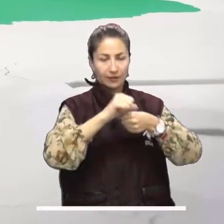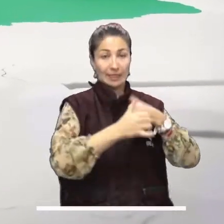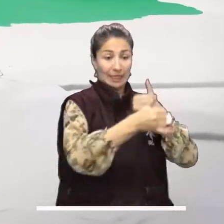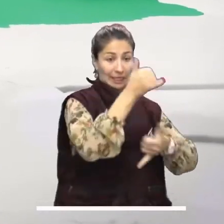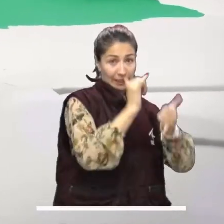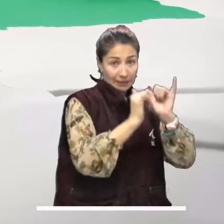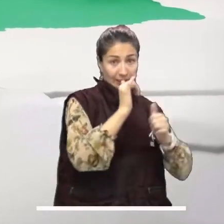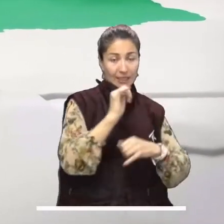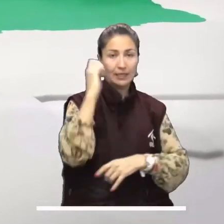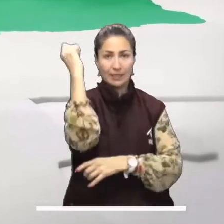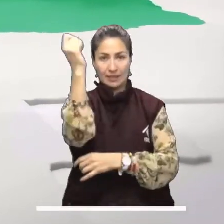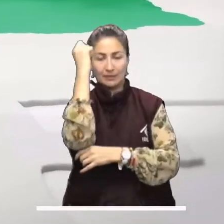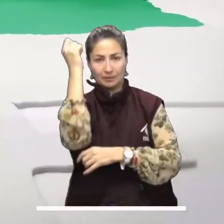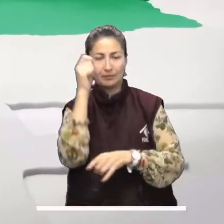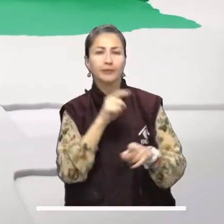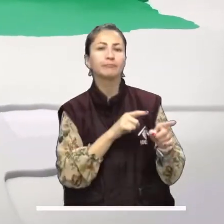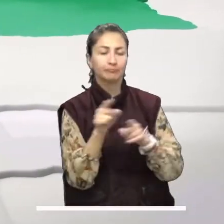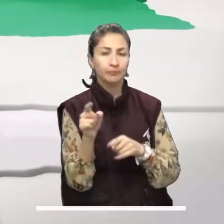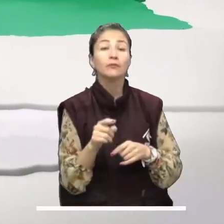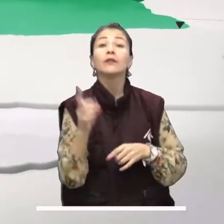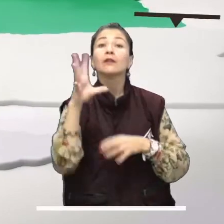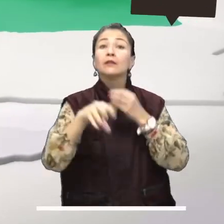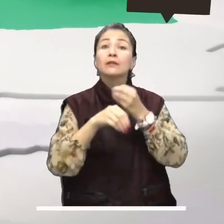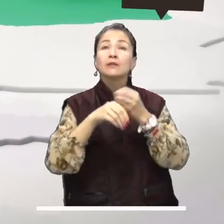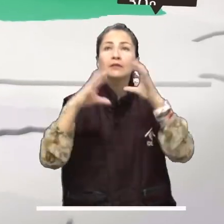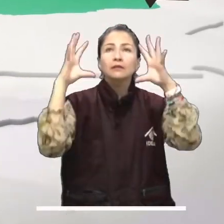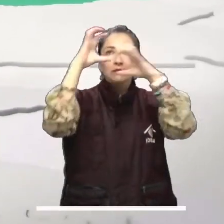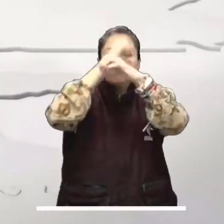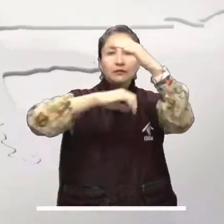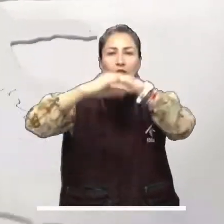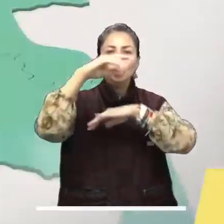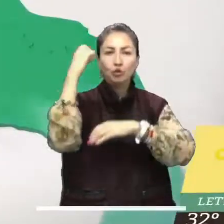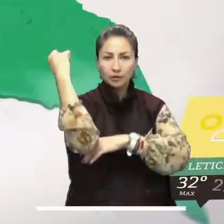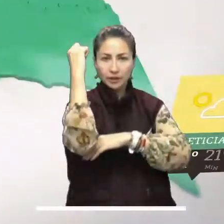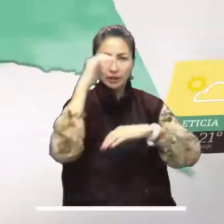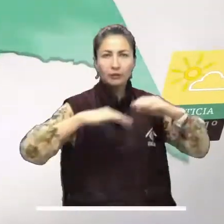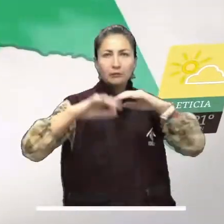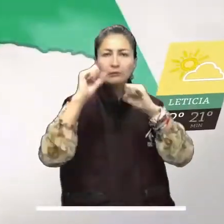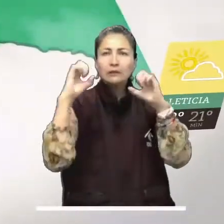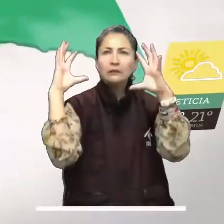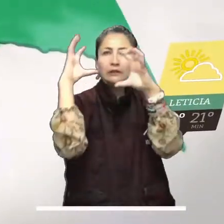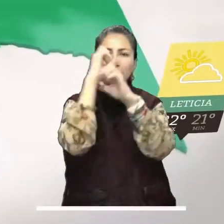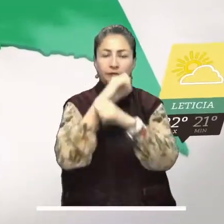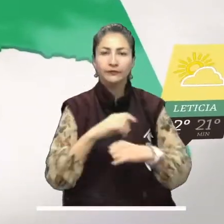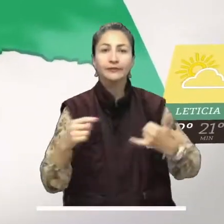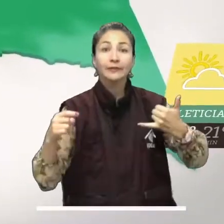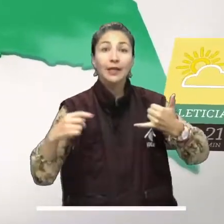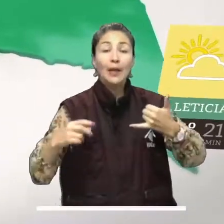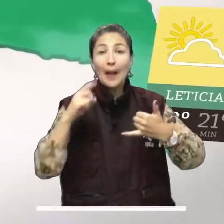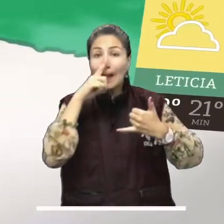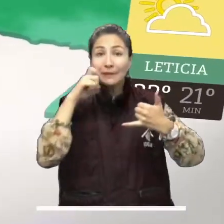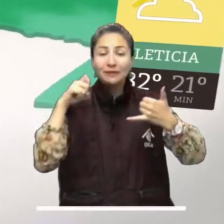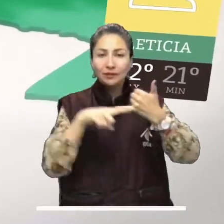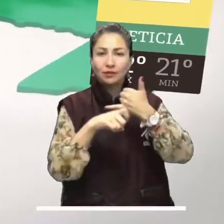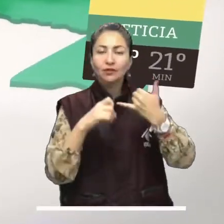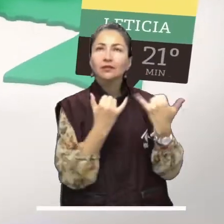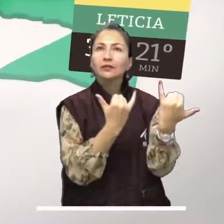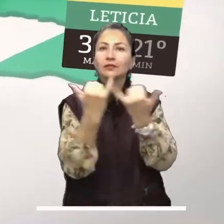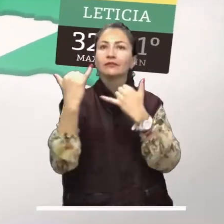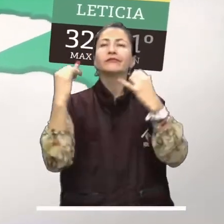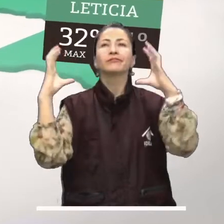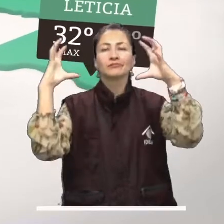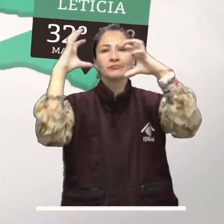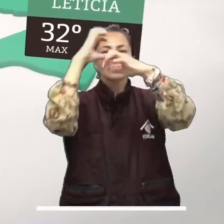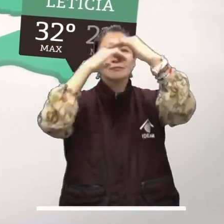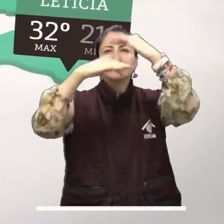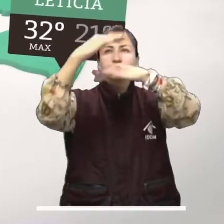oriente de Arauca, Casanare y suroriente de Meta. Se estiman luminosidades profundas en la zona llanera colombiana. La mañana